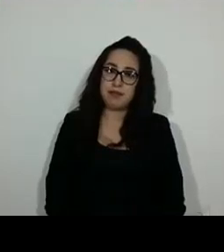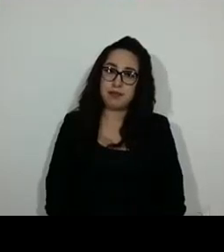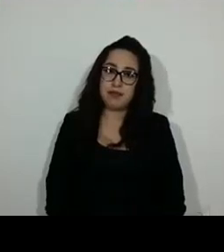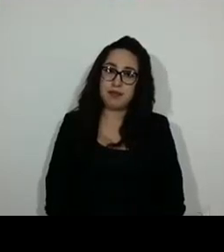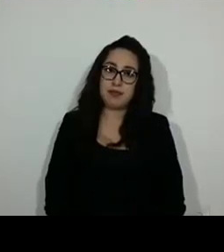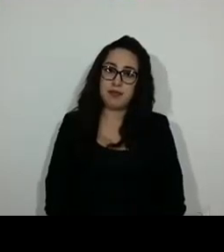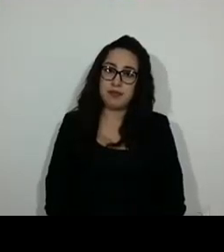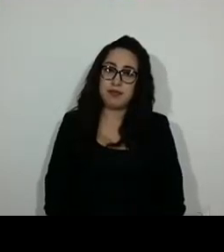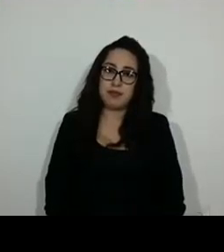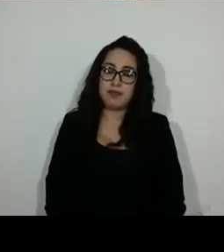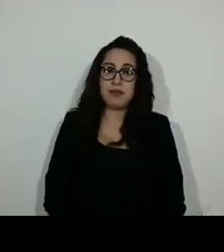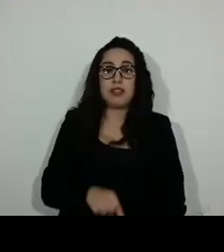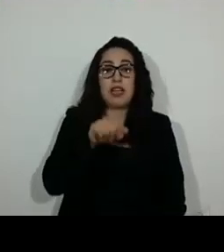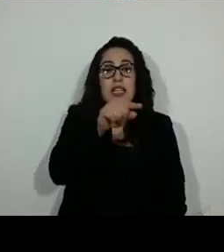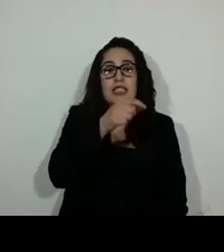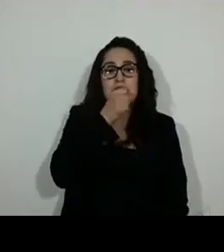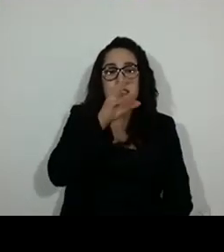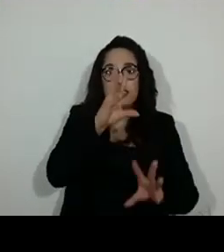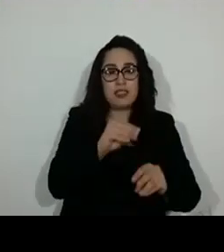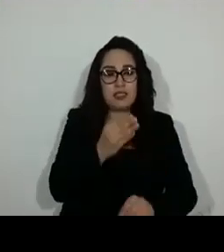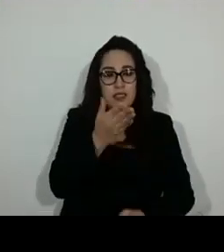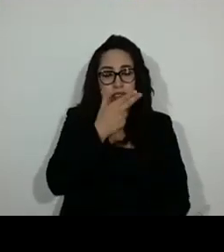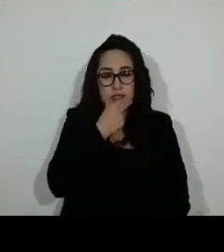Tiene audio, diputado presidente.